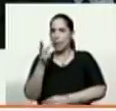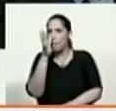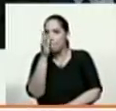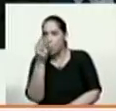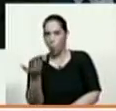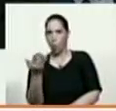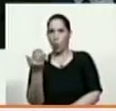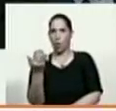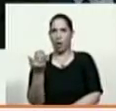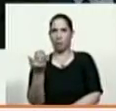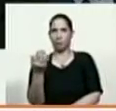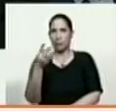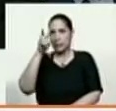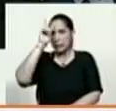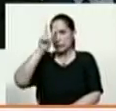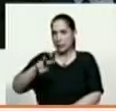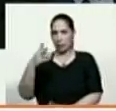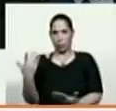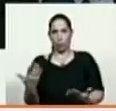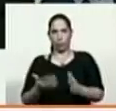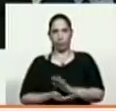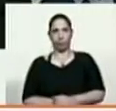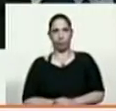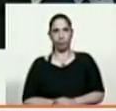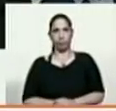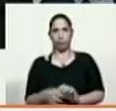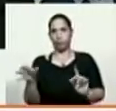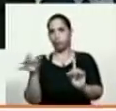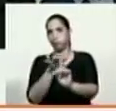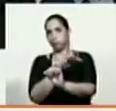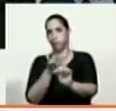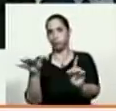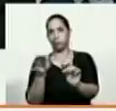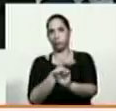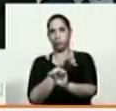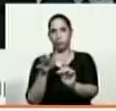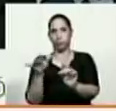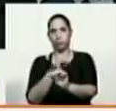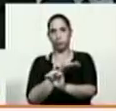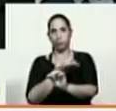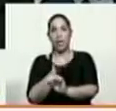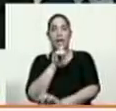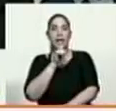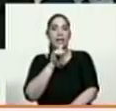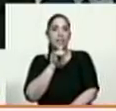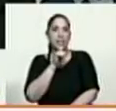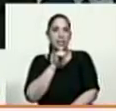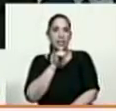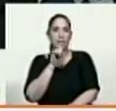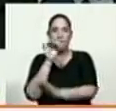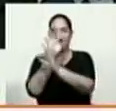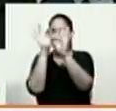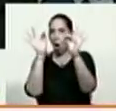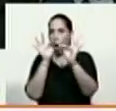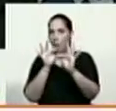y el ridículo que estamos viendo y engañando por supuesto a quienes de forma